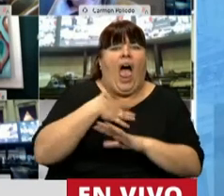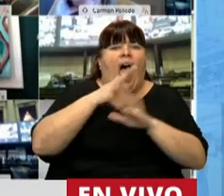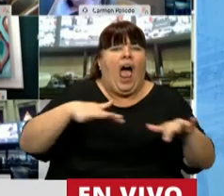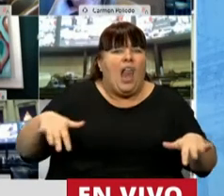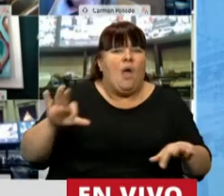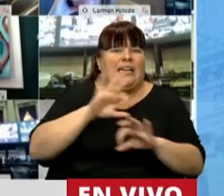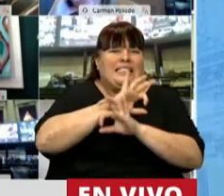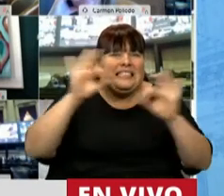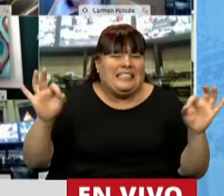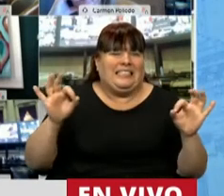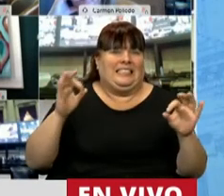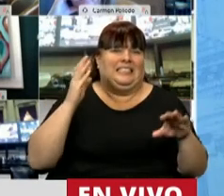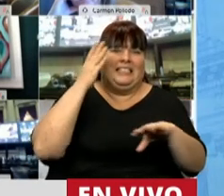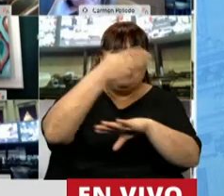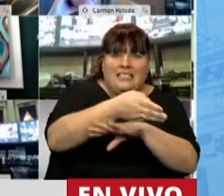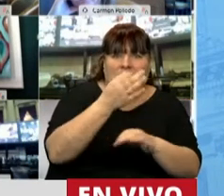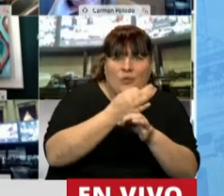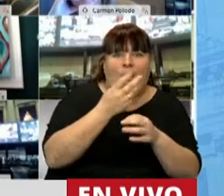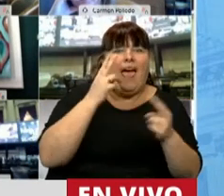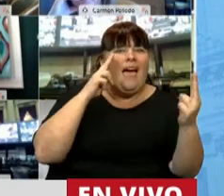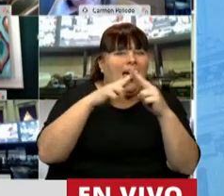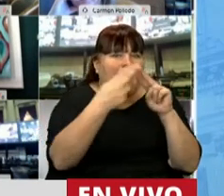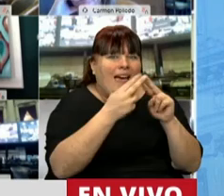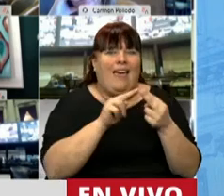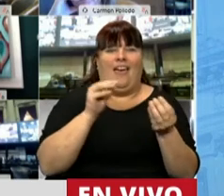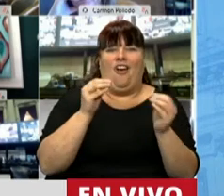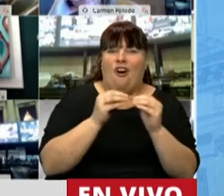estudiantes hayan tenido la oportunidad de reencontrarse